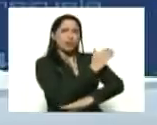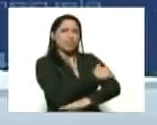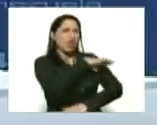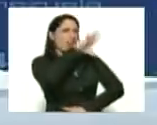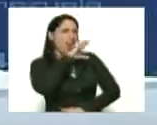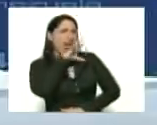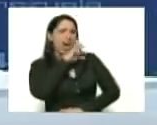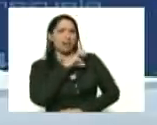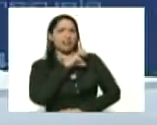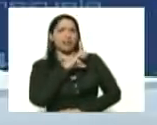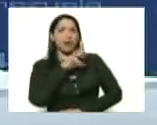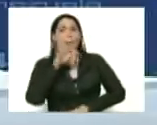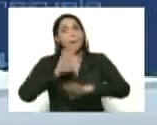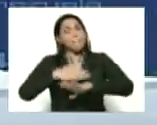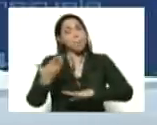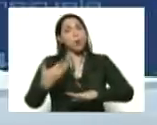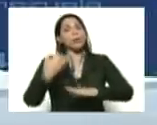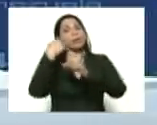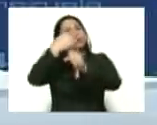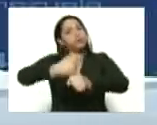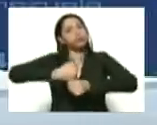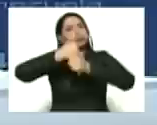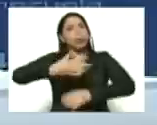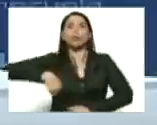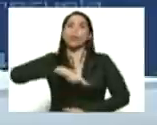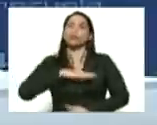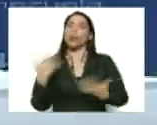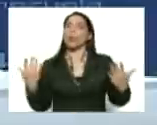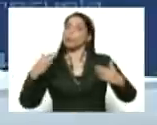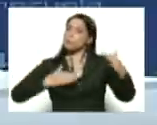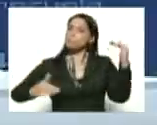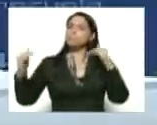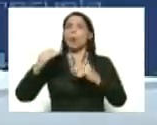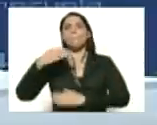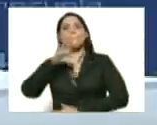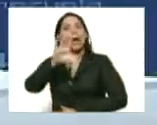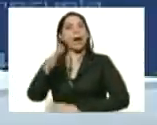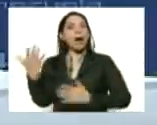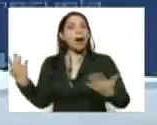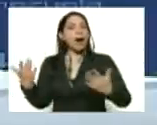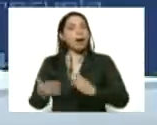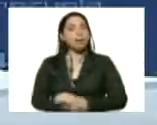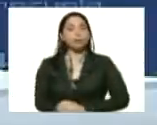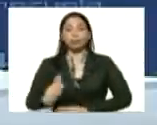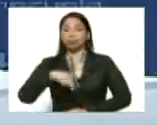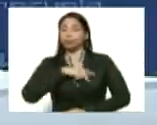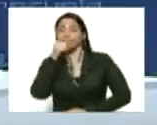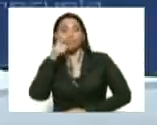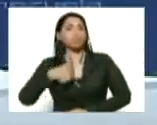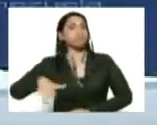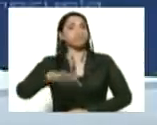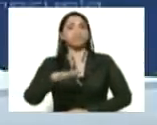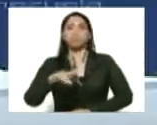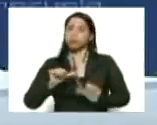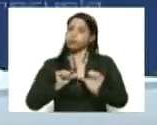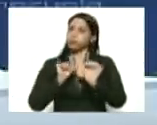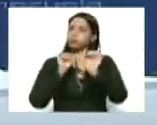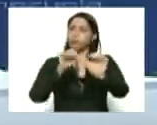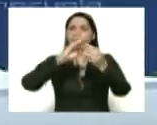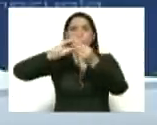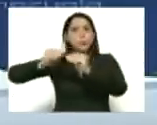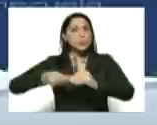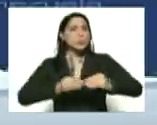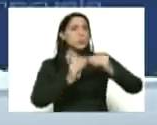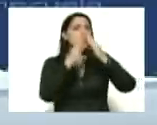es porque cabalgamos cabalgamos por la patria por nuestro pueblo sigamos recuperando